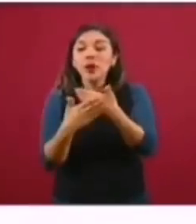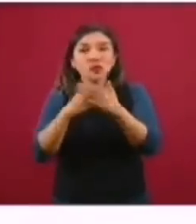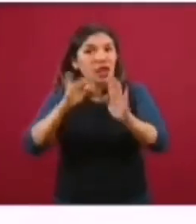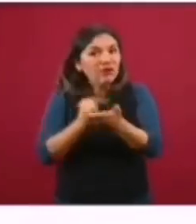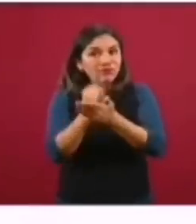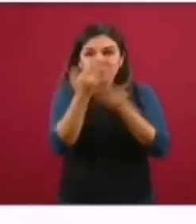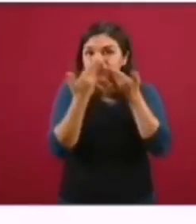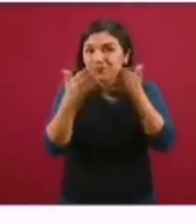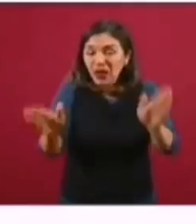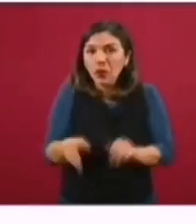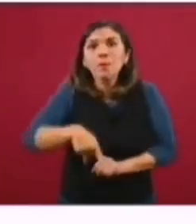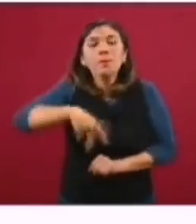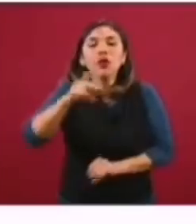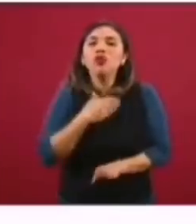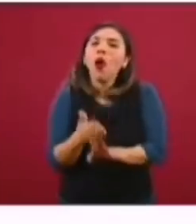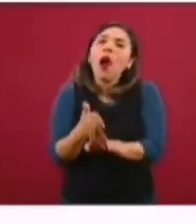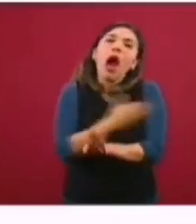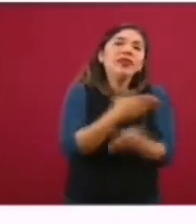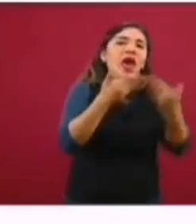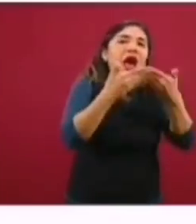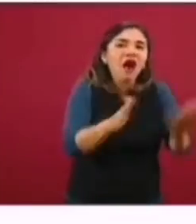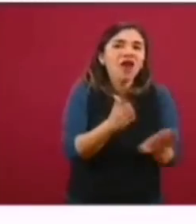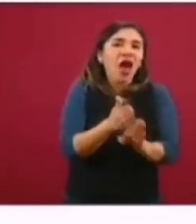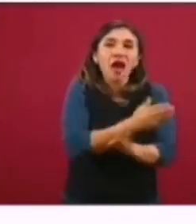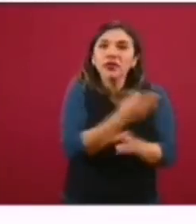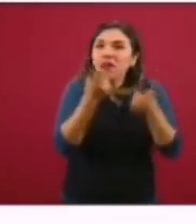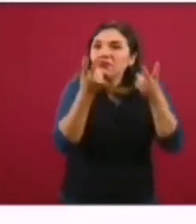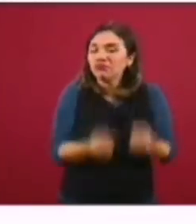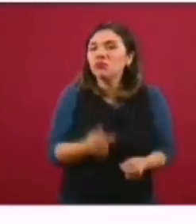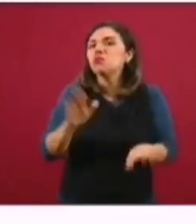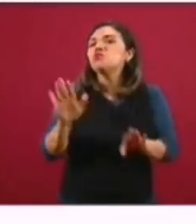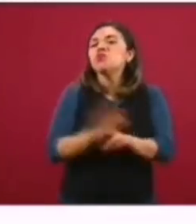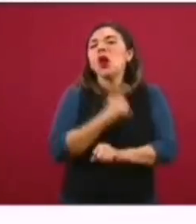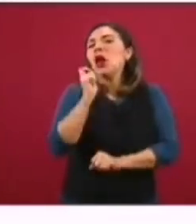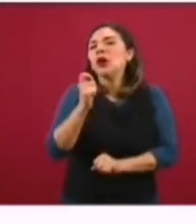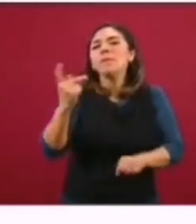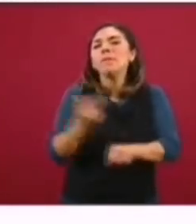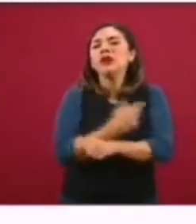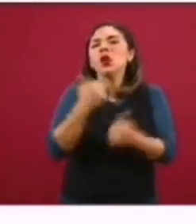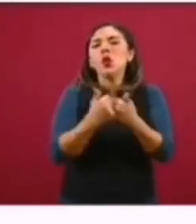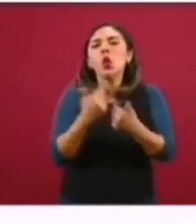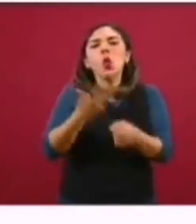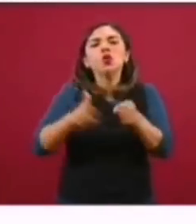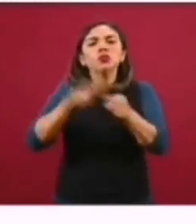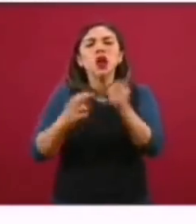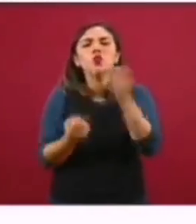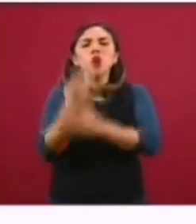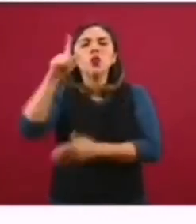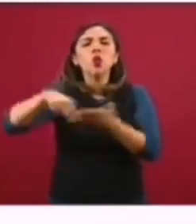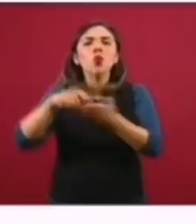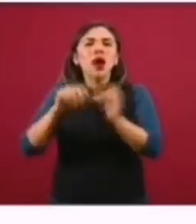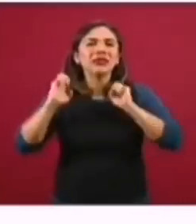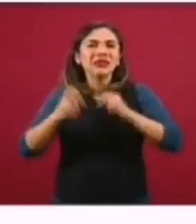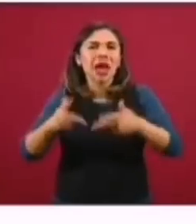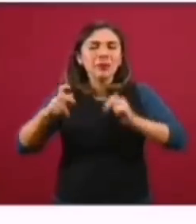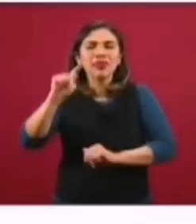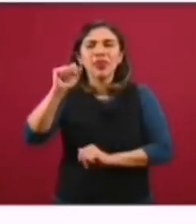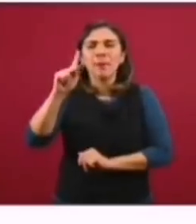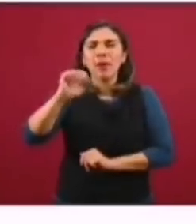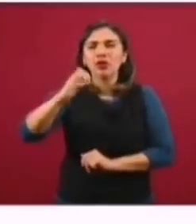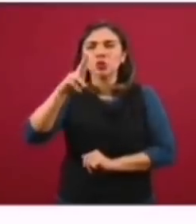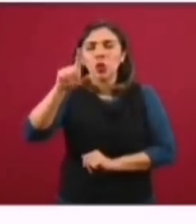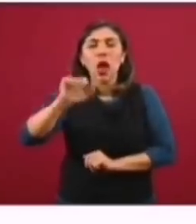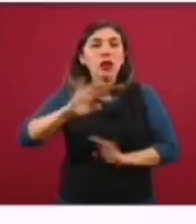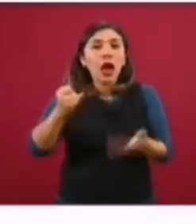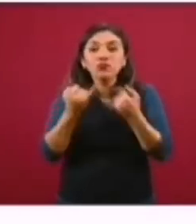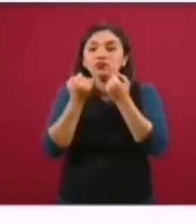y que anticipamos su apertura. Así ocurrió con un hospital nuevo en Tapachula, Chiapas, un APP, que se